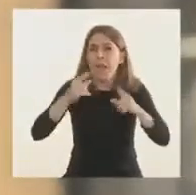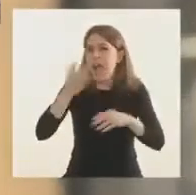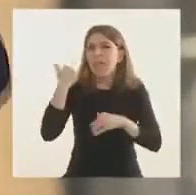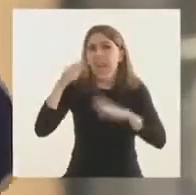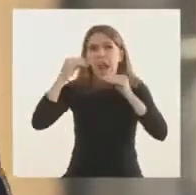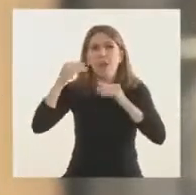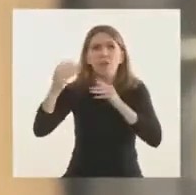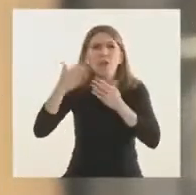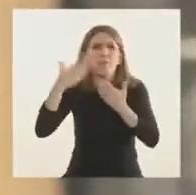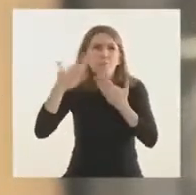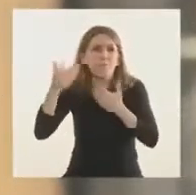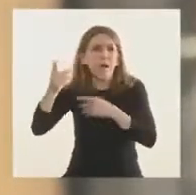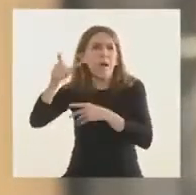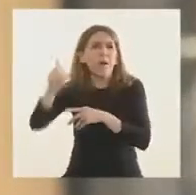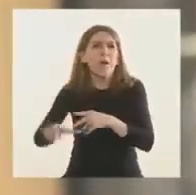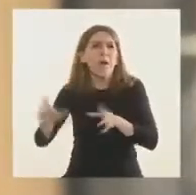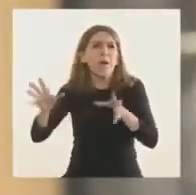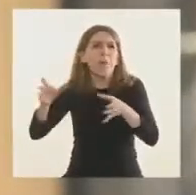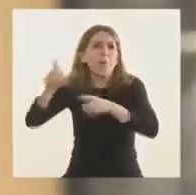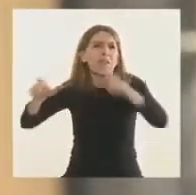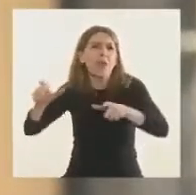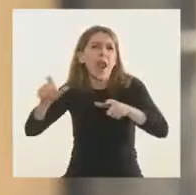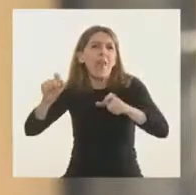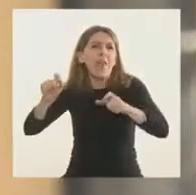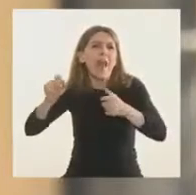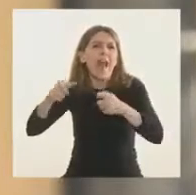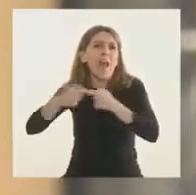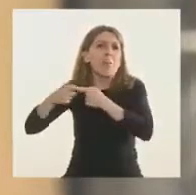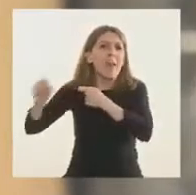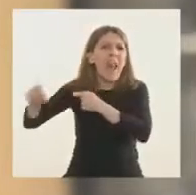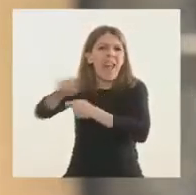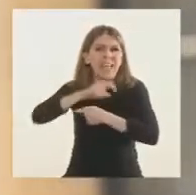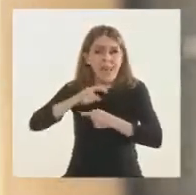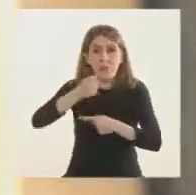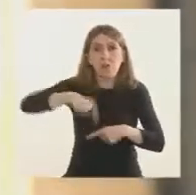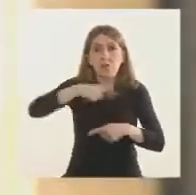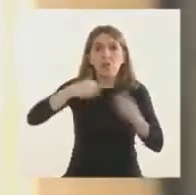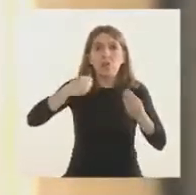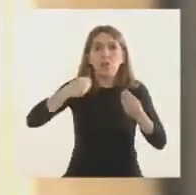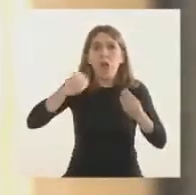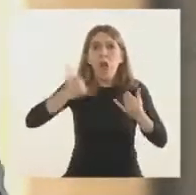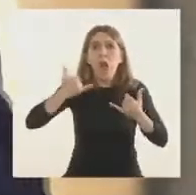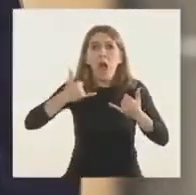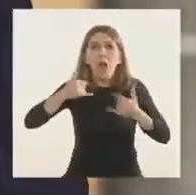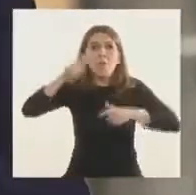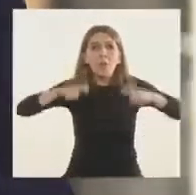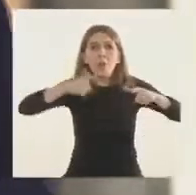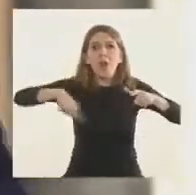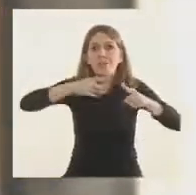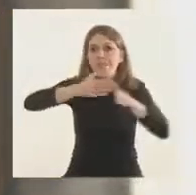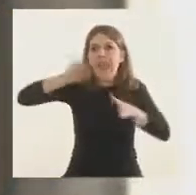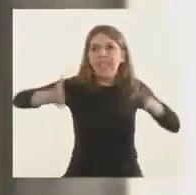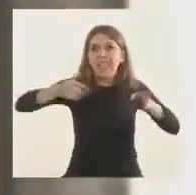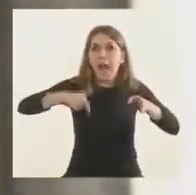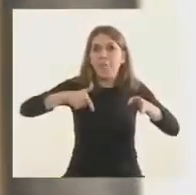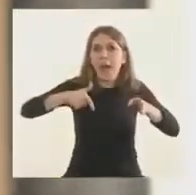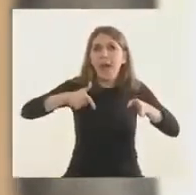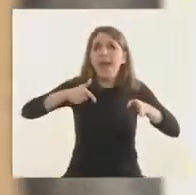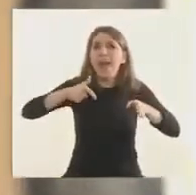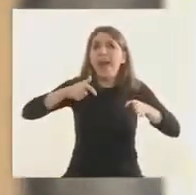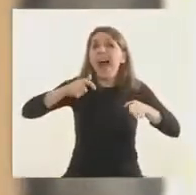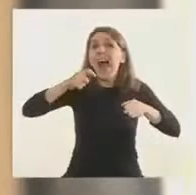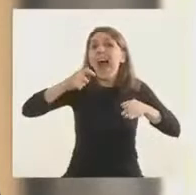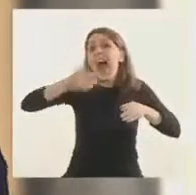que en realidad nosotros somos parte de una generación a la que le ha tocado vivir algo que ninguna otra generación ha